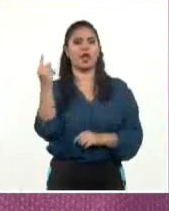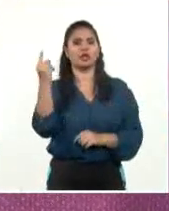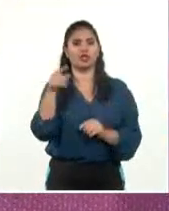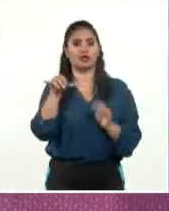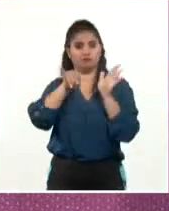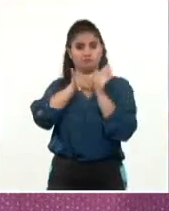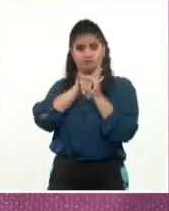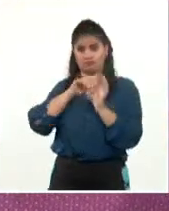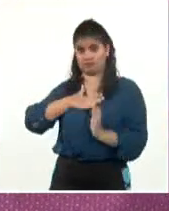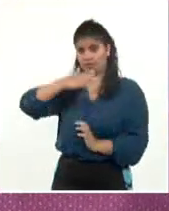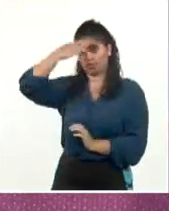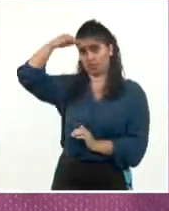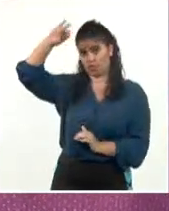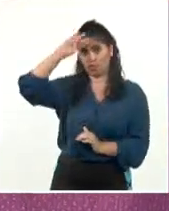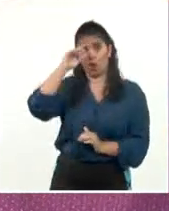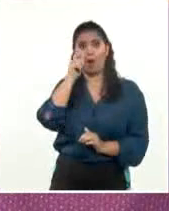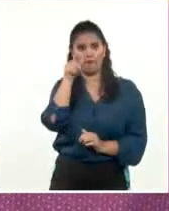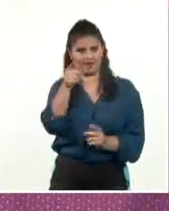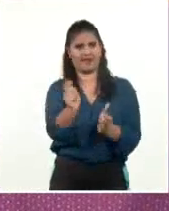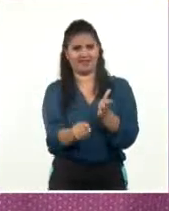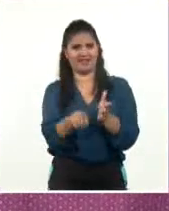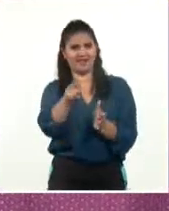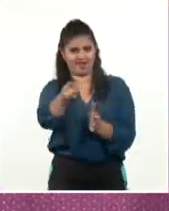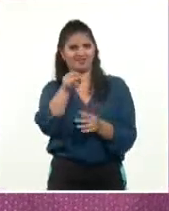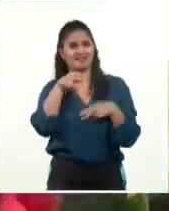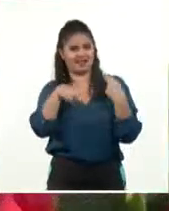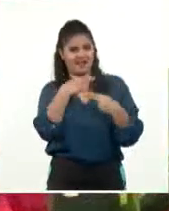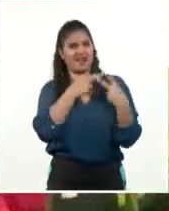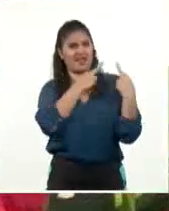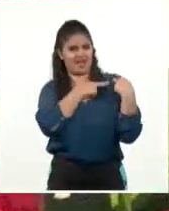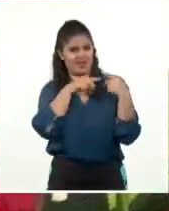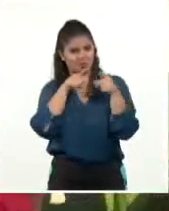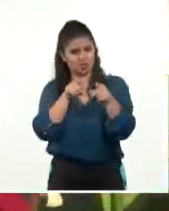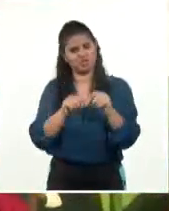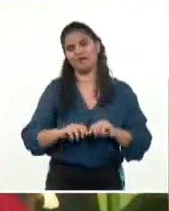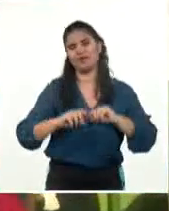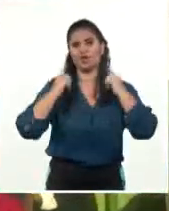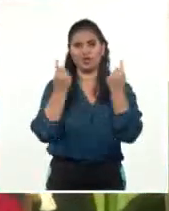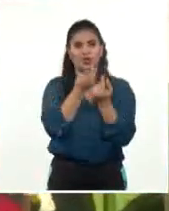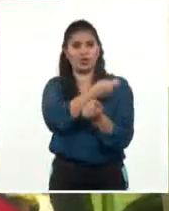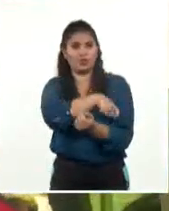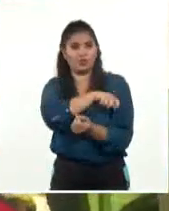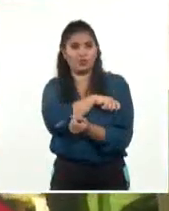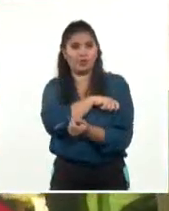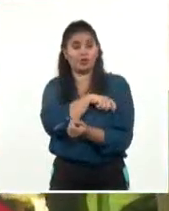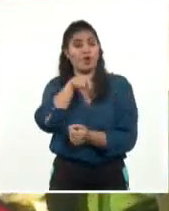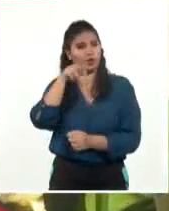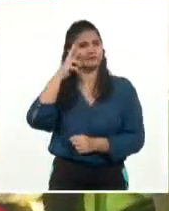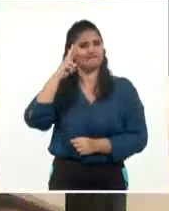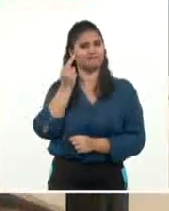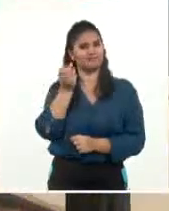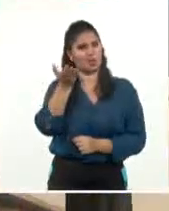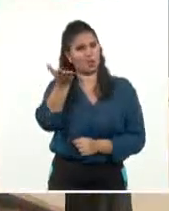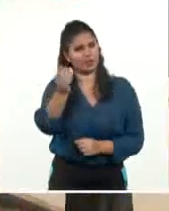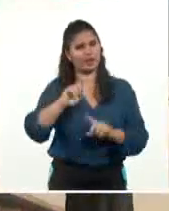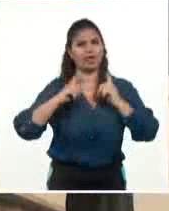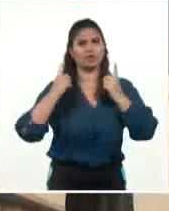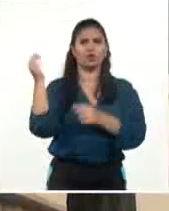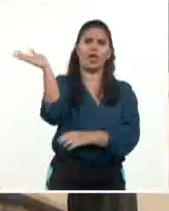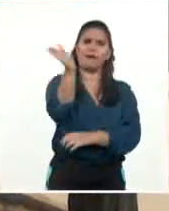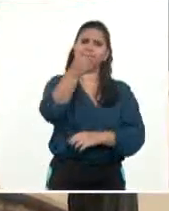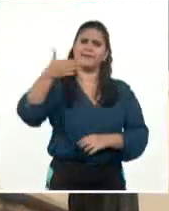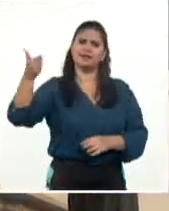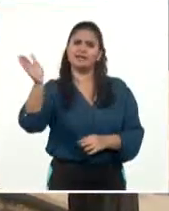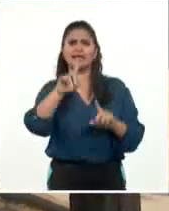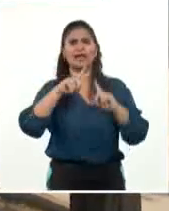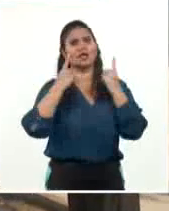que es paradigma para los cubanos actuales. Por Perucho Figueredo hoy volvieron a alzarse las banderas, para él fueron